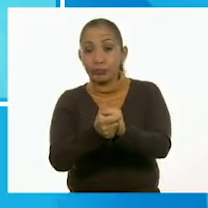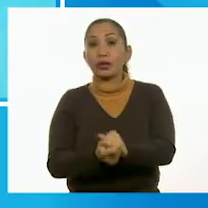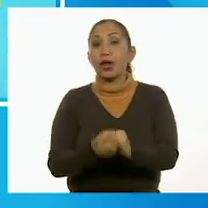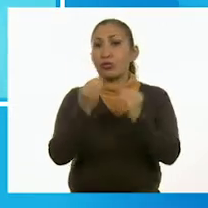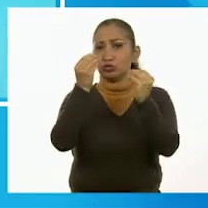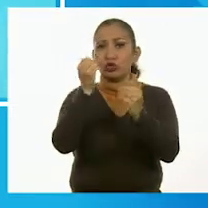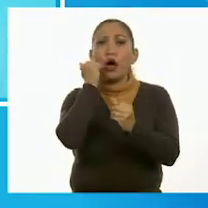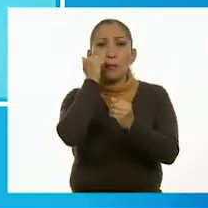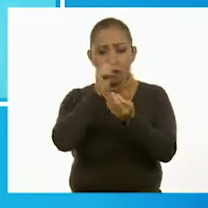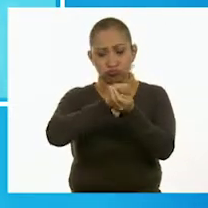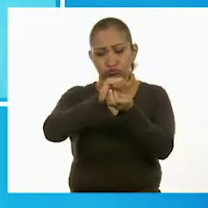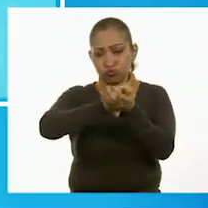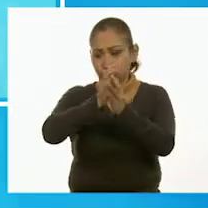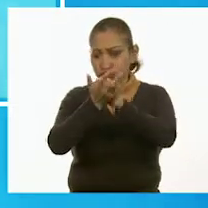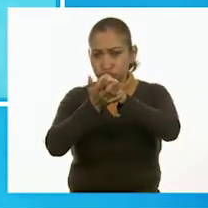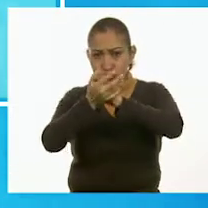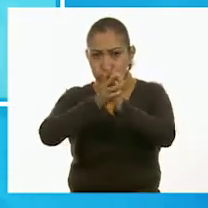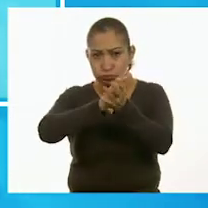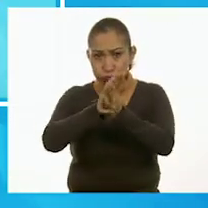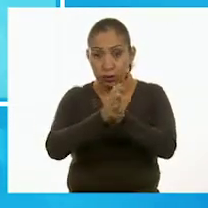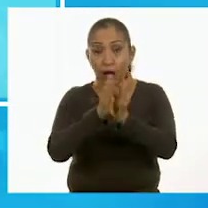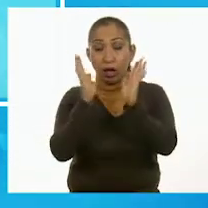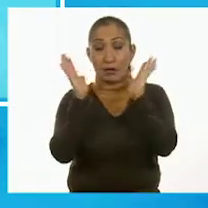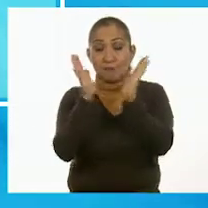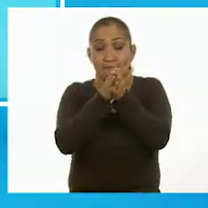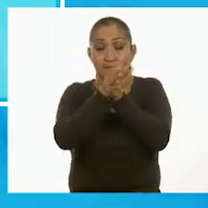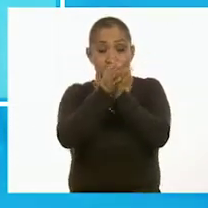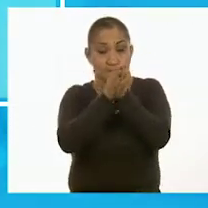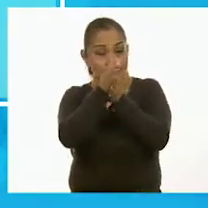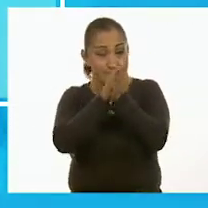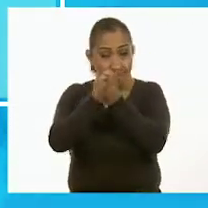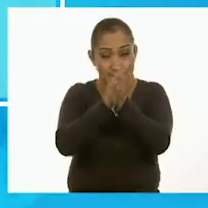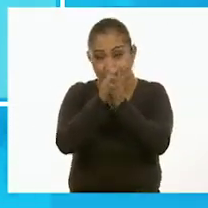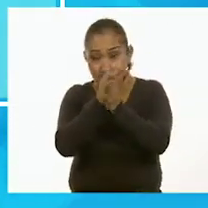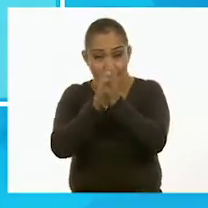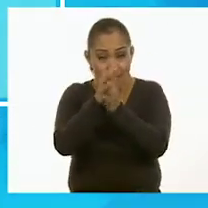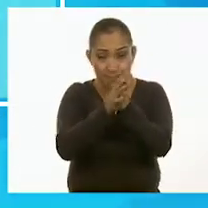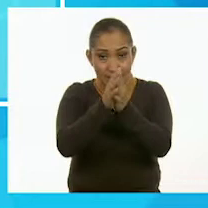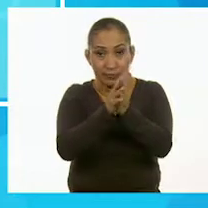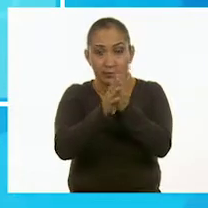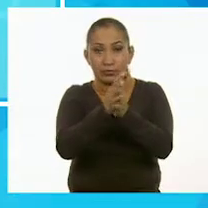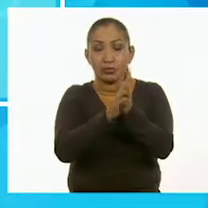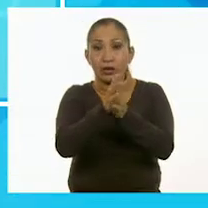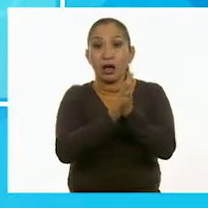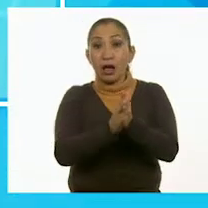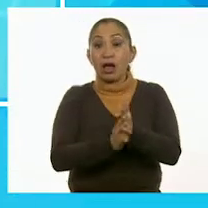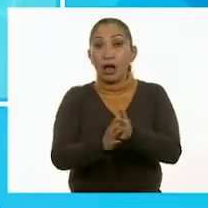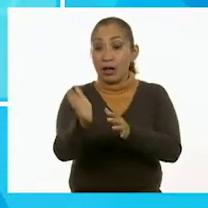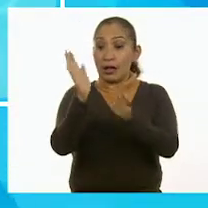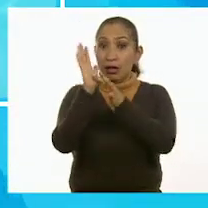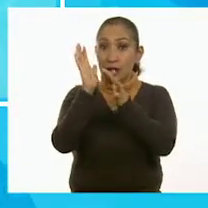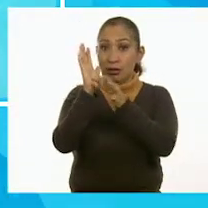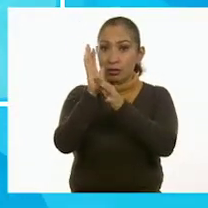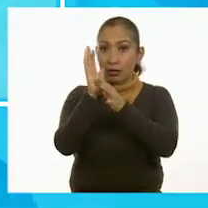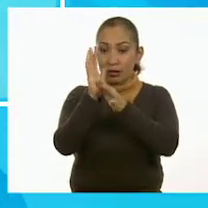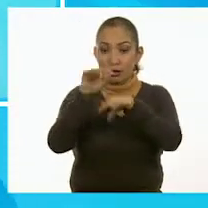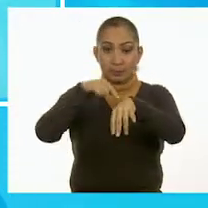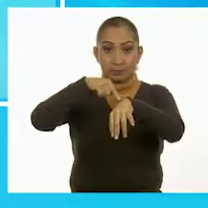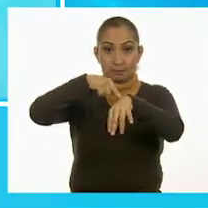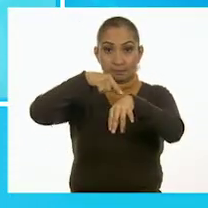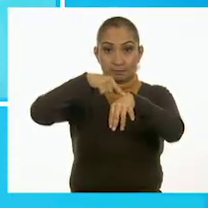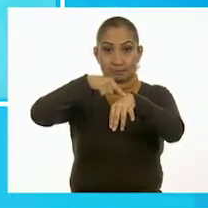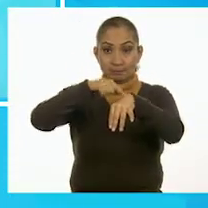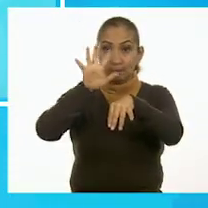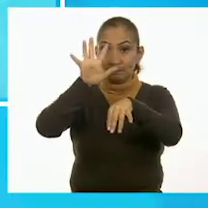Usa suficiente jabón. Frota tus palmas una con la otra. Ahora, frota la palma de una de tus manos contra el